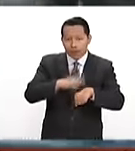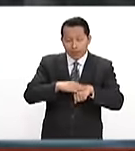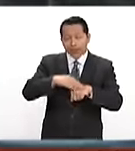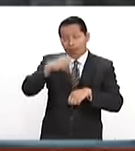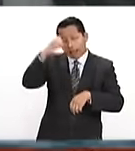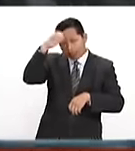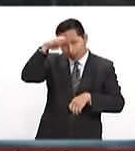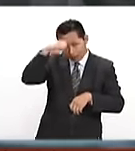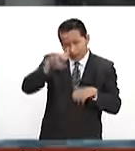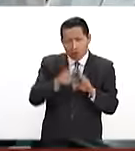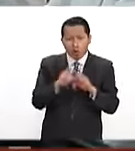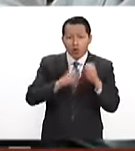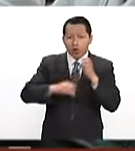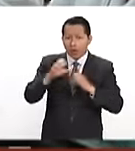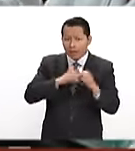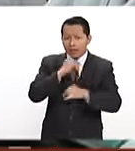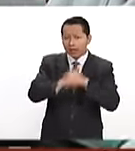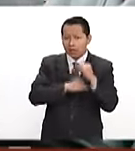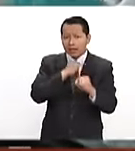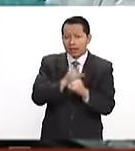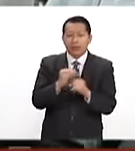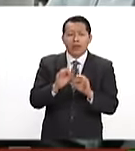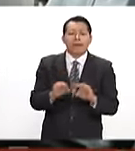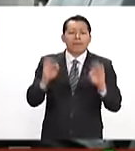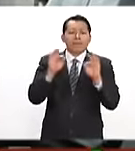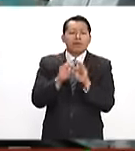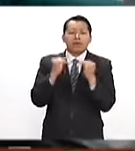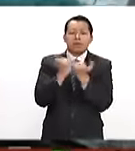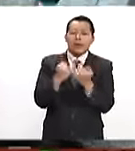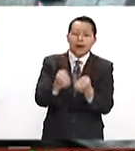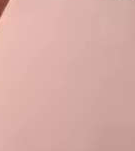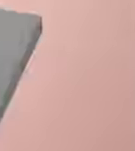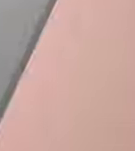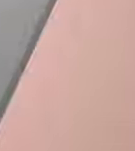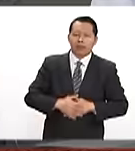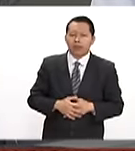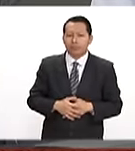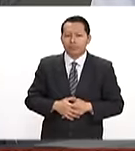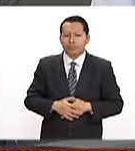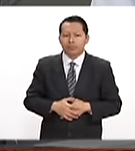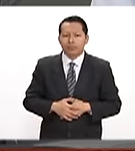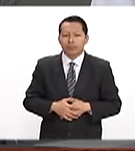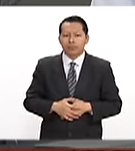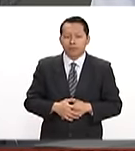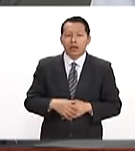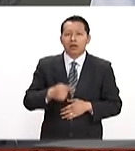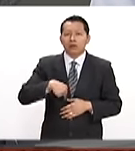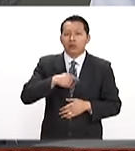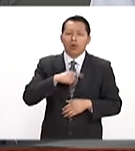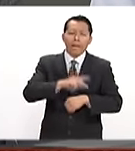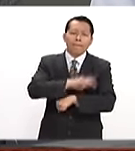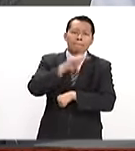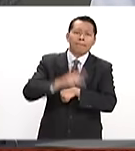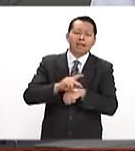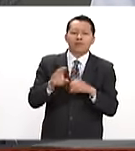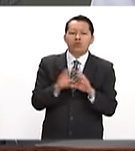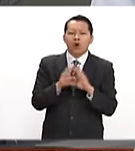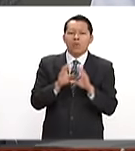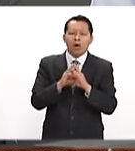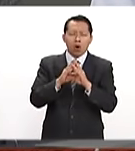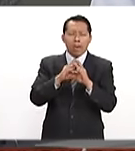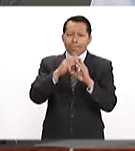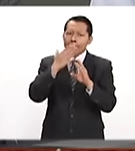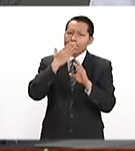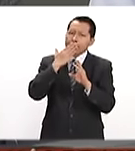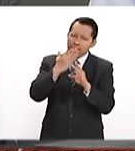país en materia de comercio internacional es importante y fuerte. Somos un país que ha estado en la vanguardia en